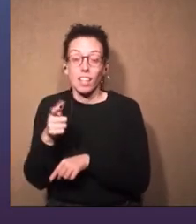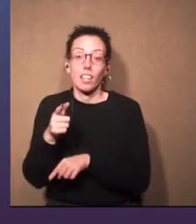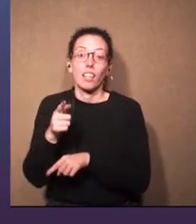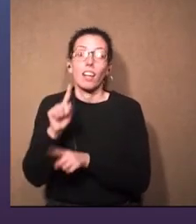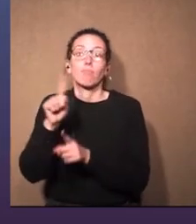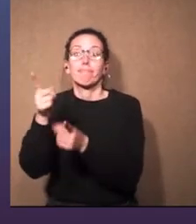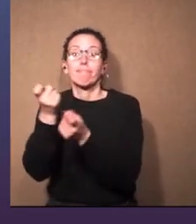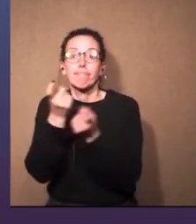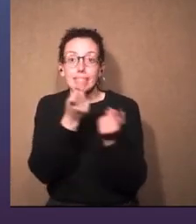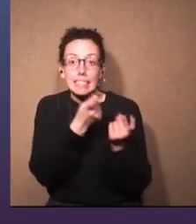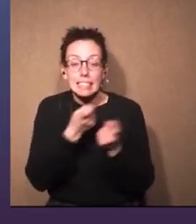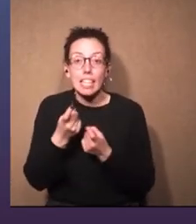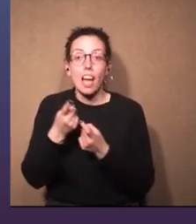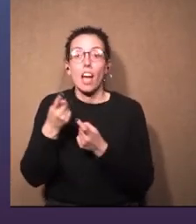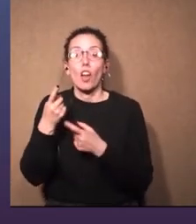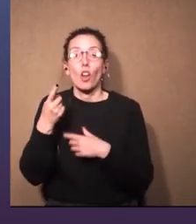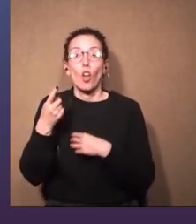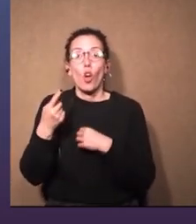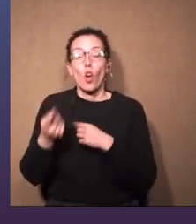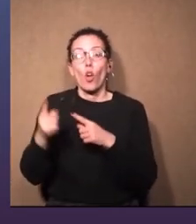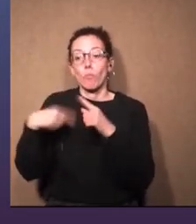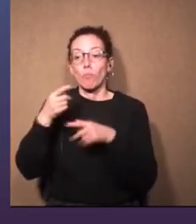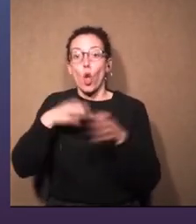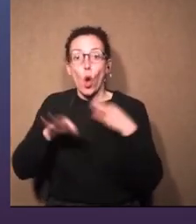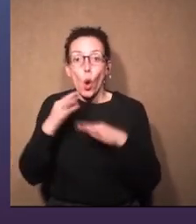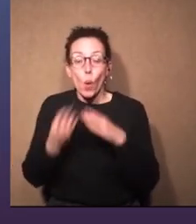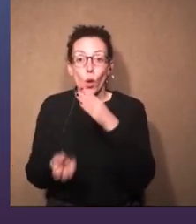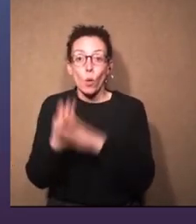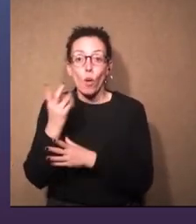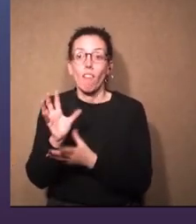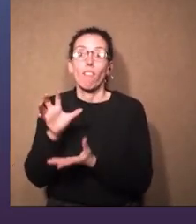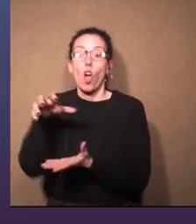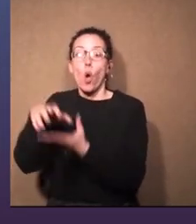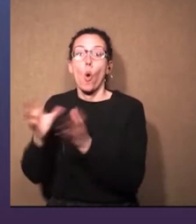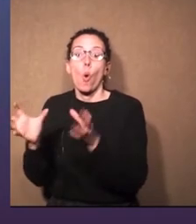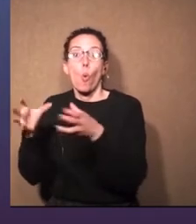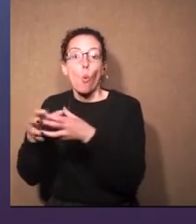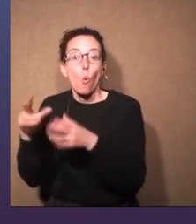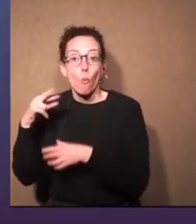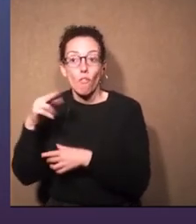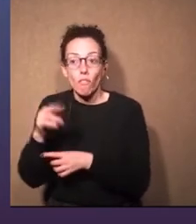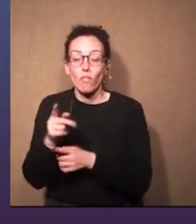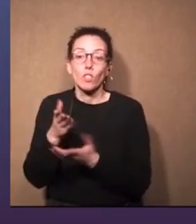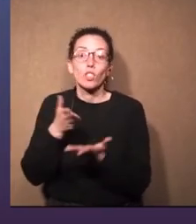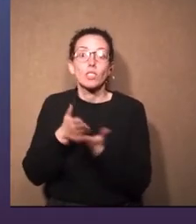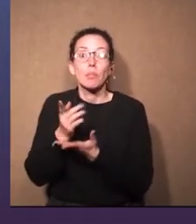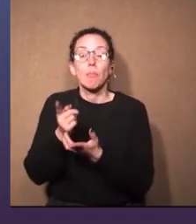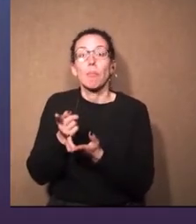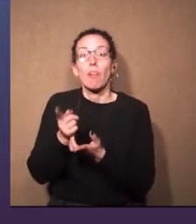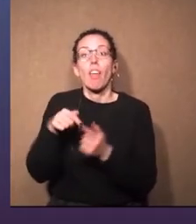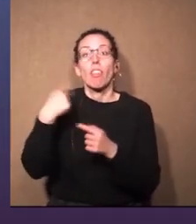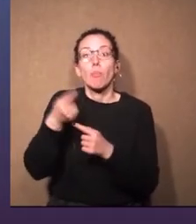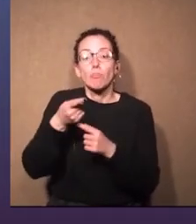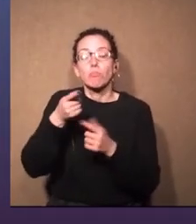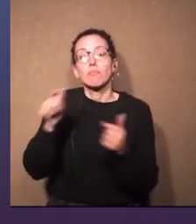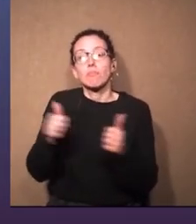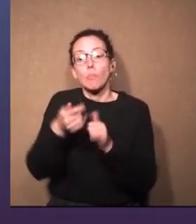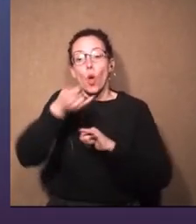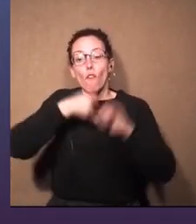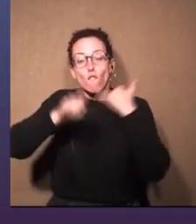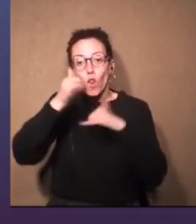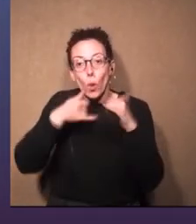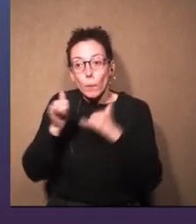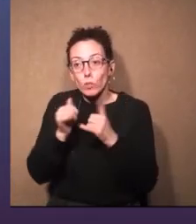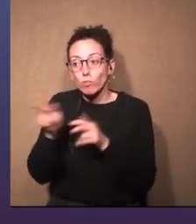de los requerimientos, de las producciones que vienen y de los cuerpos estables, que todo eso se termina volcando en una información